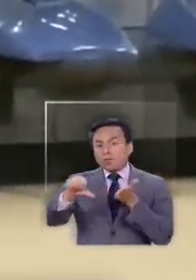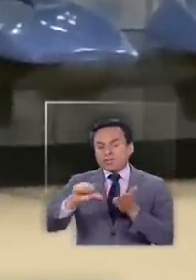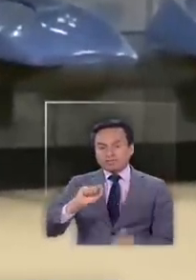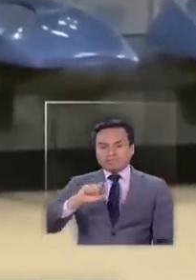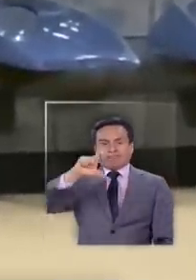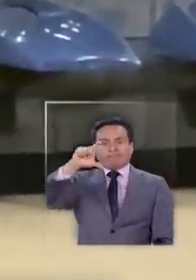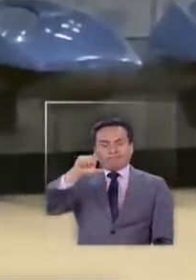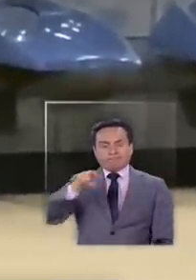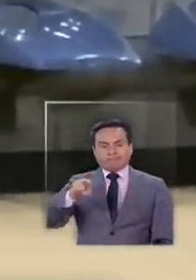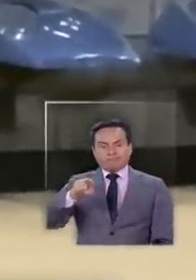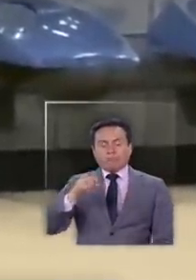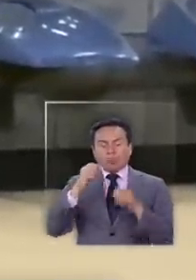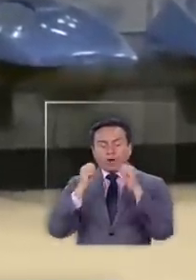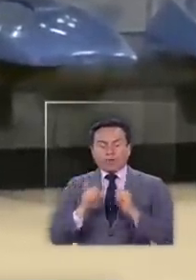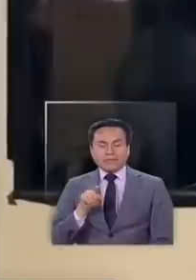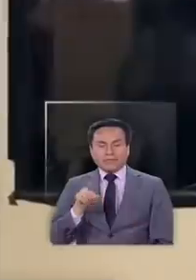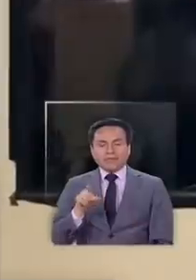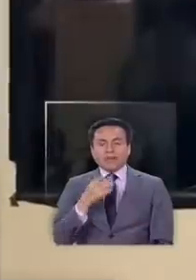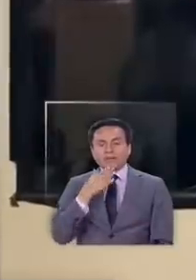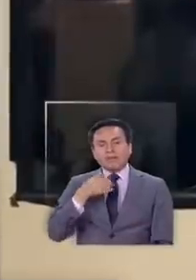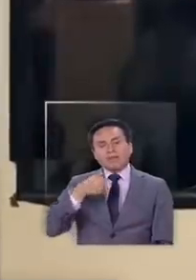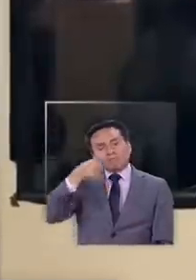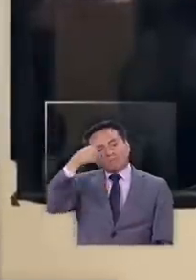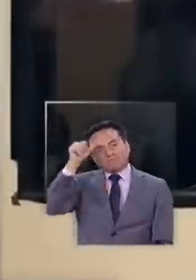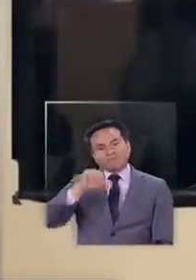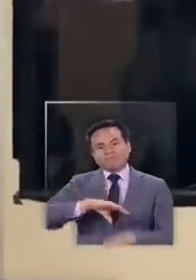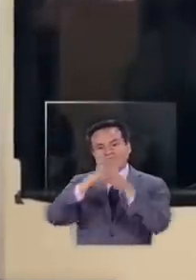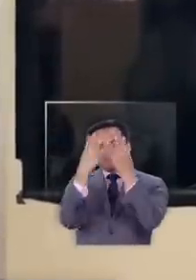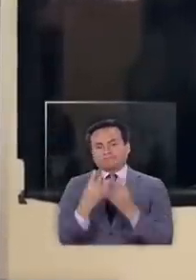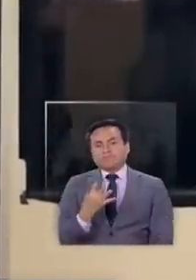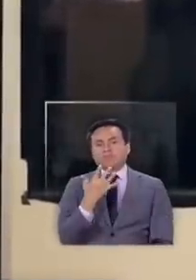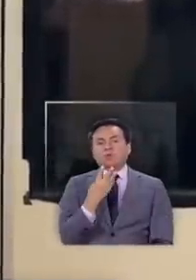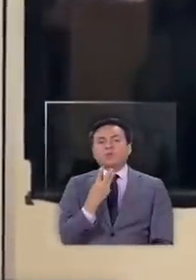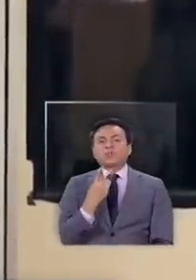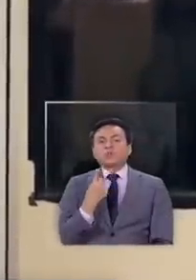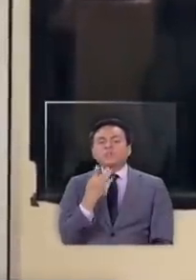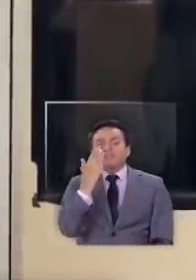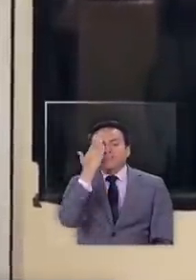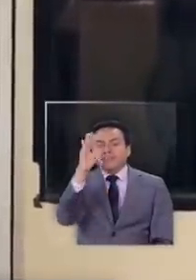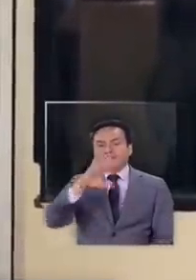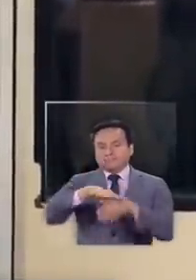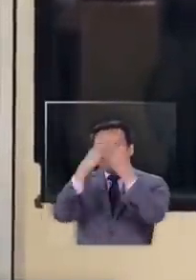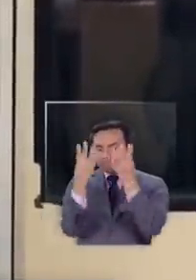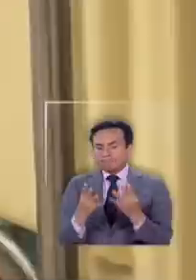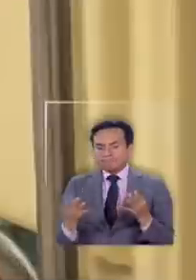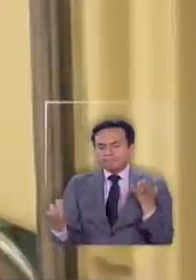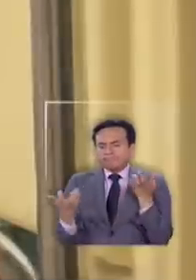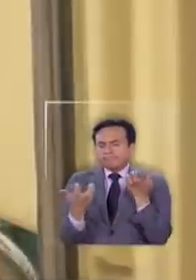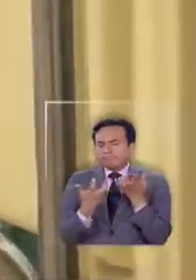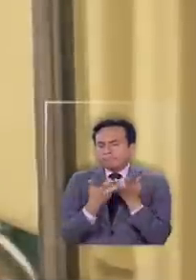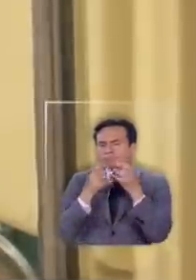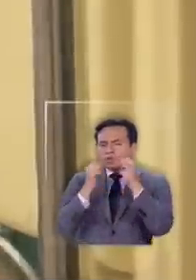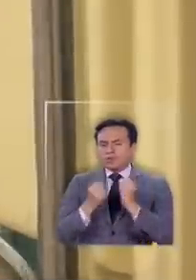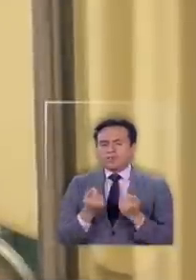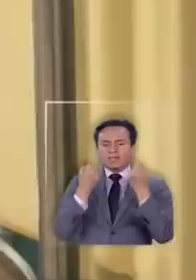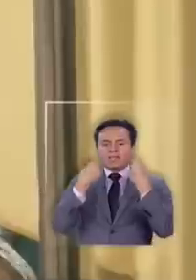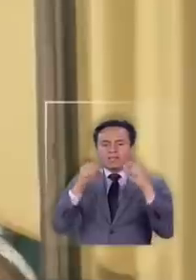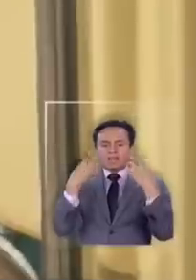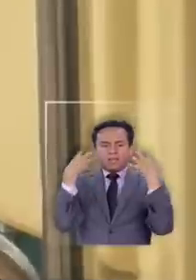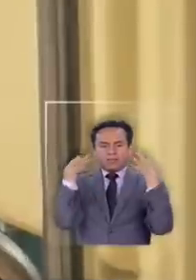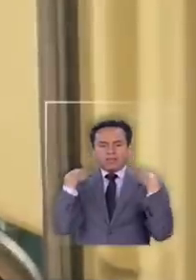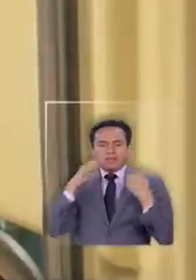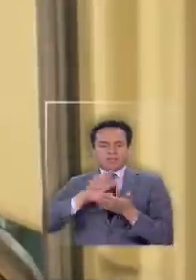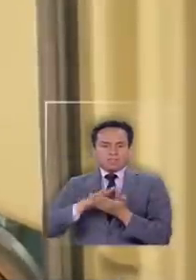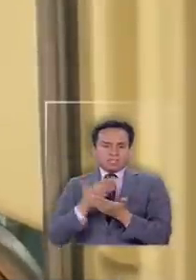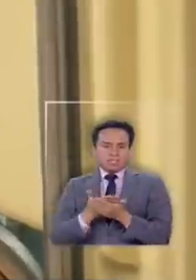muy alta. Incluso de pena de presidio de 541 días, si es que corresponde. Eso lo califica la autoridad